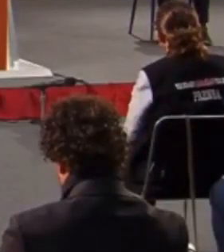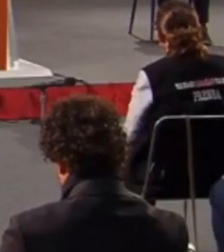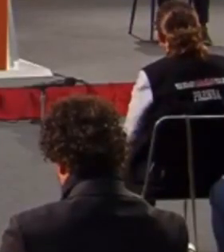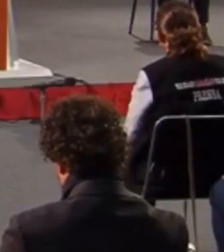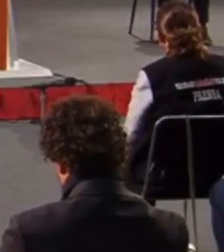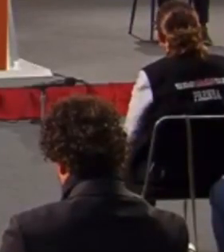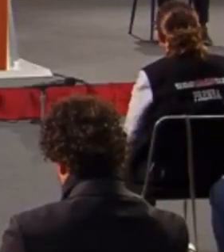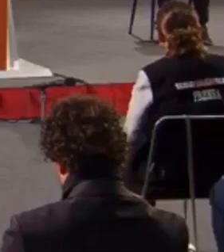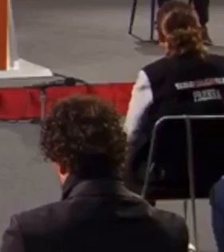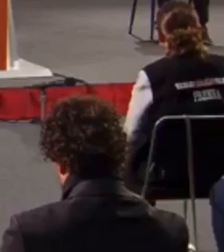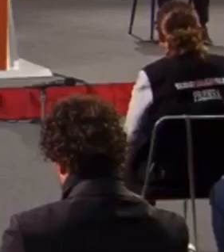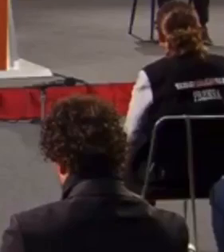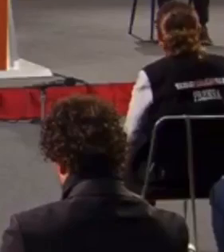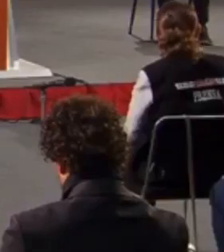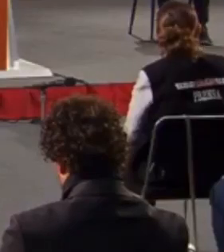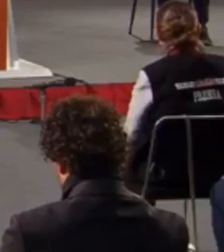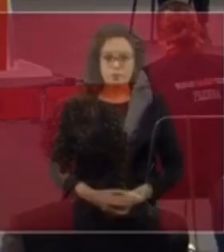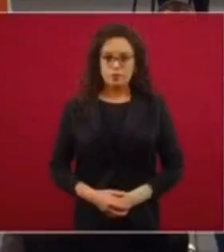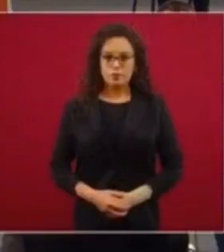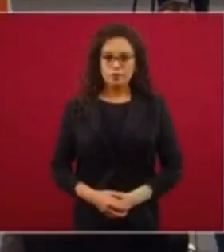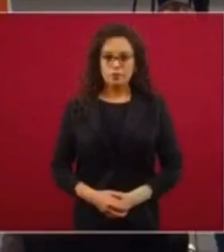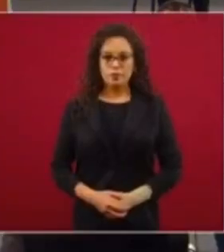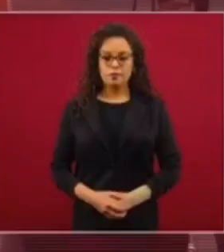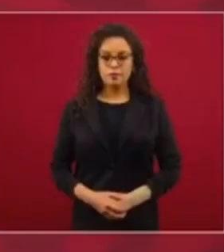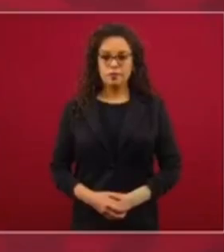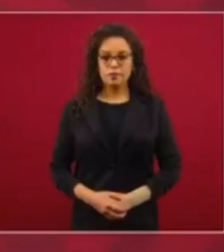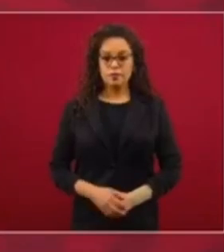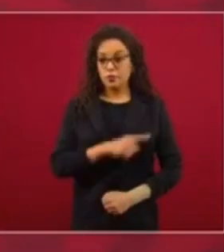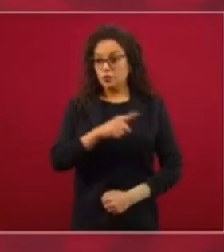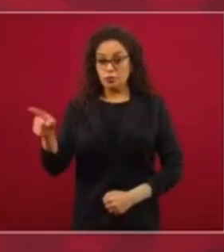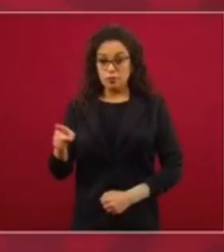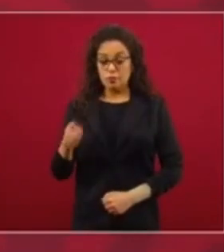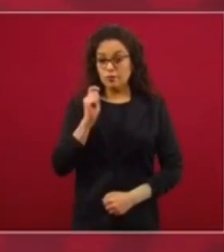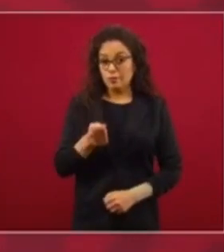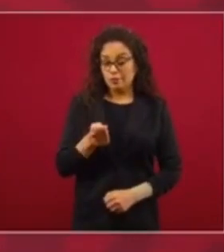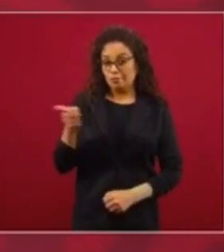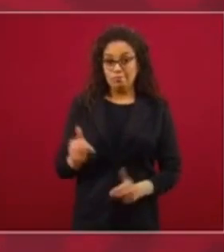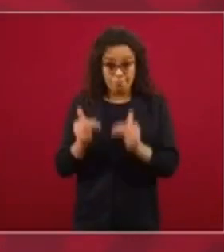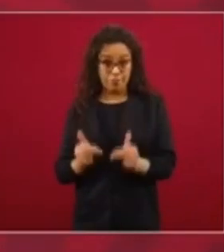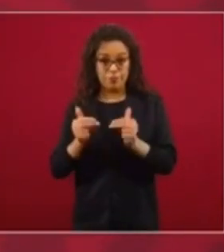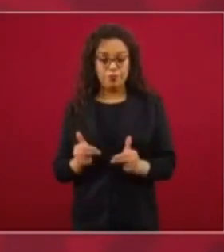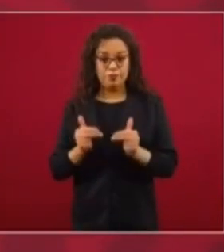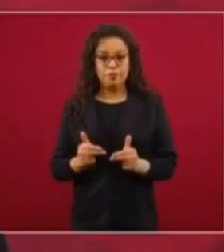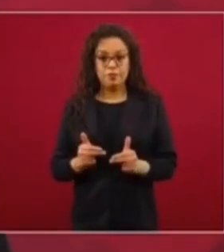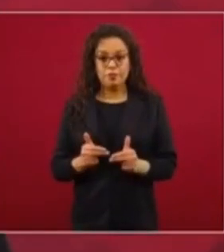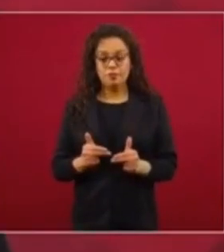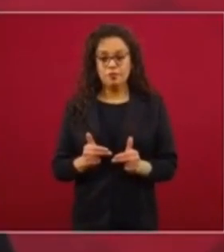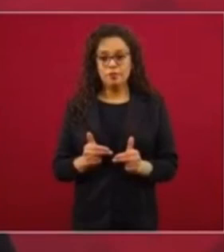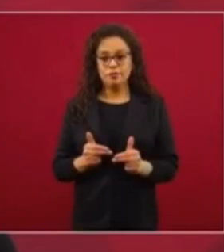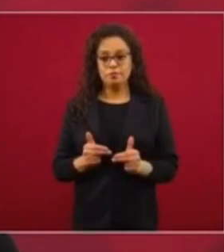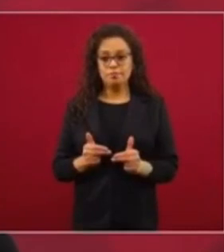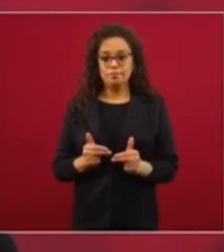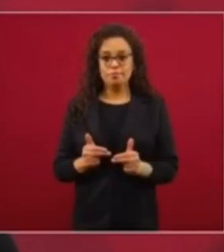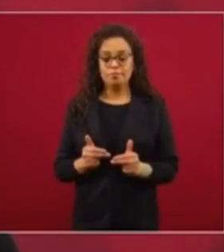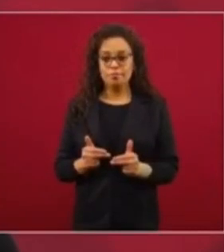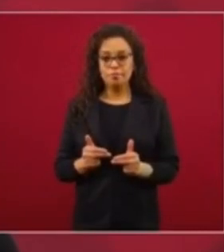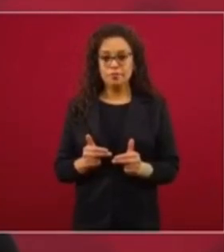a quienes tienen este negocio, pues no les